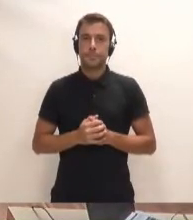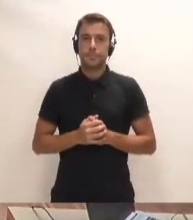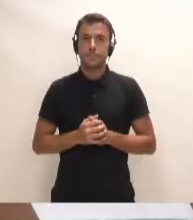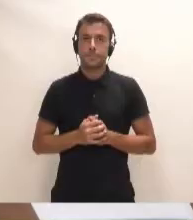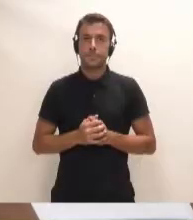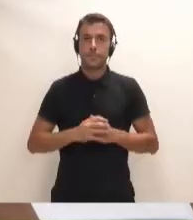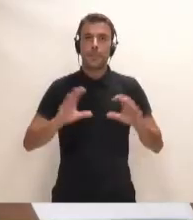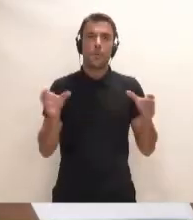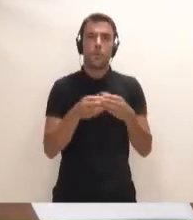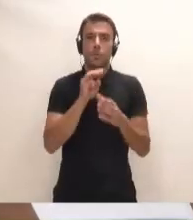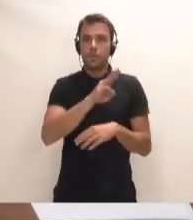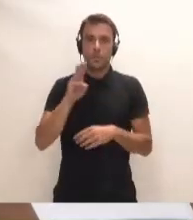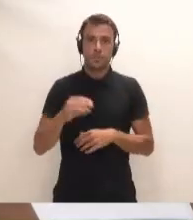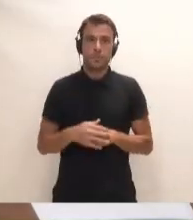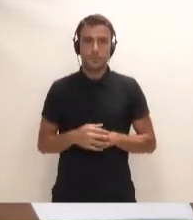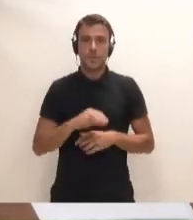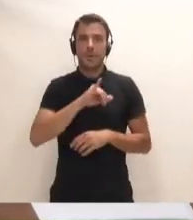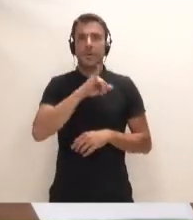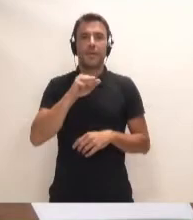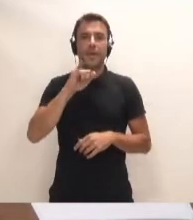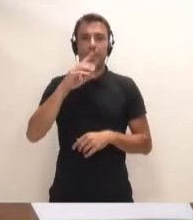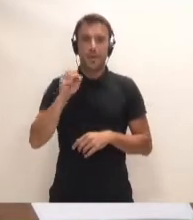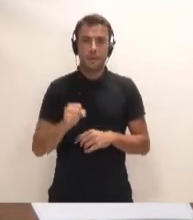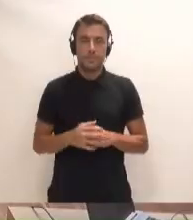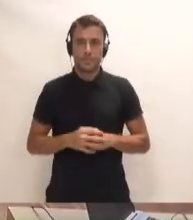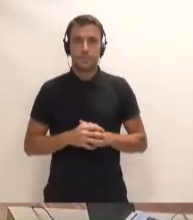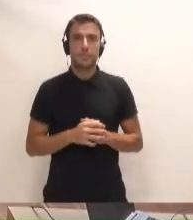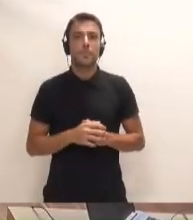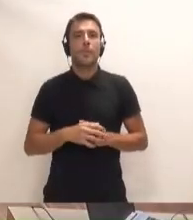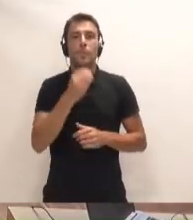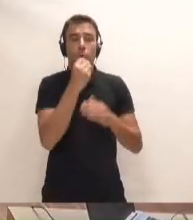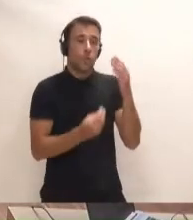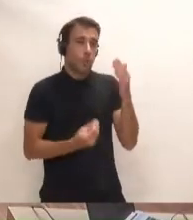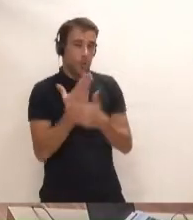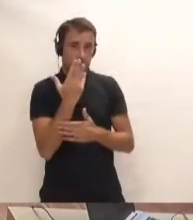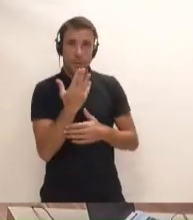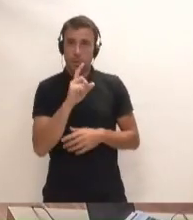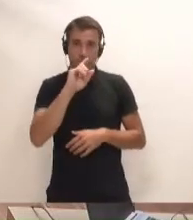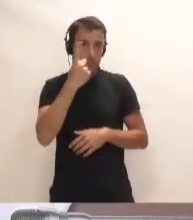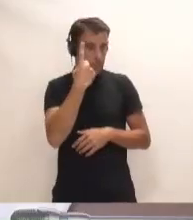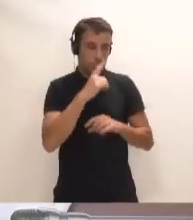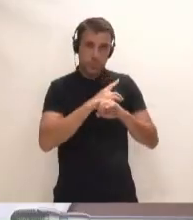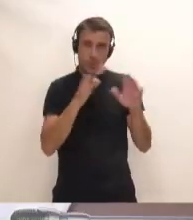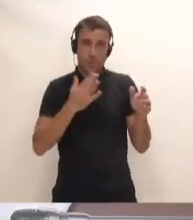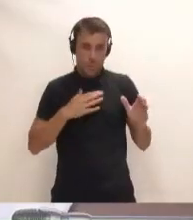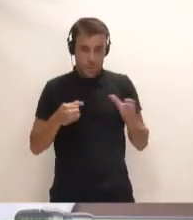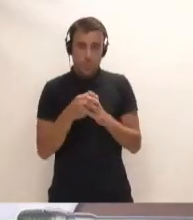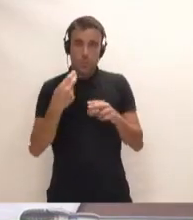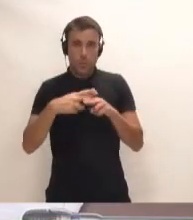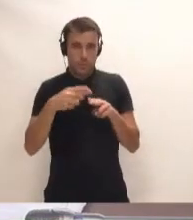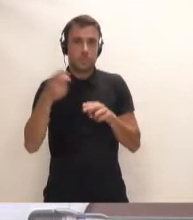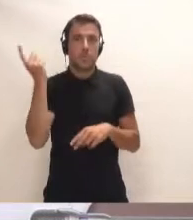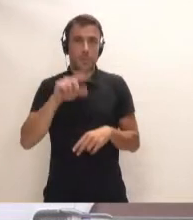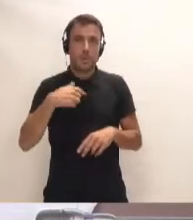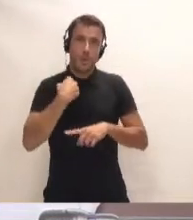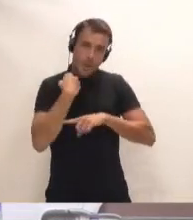Grupo Popular. Muy buenos días. Como no podía ser de otra manera, trasladar desde mi grupo político también el